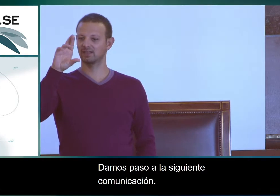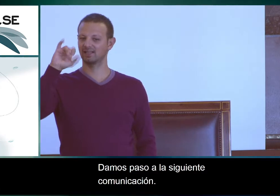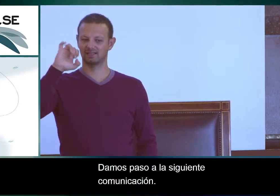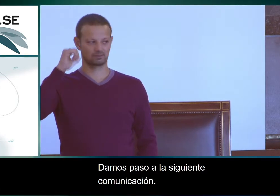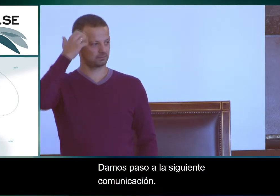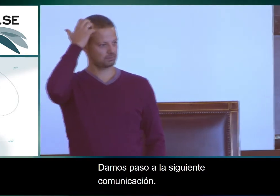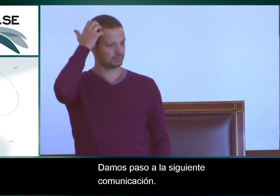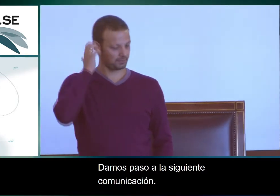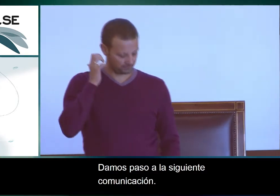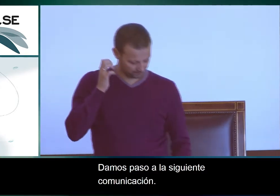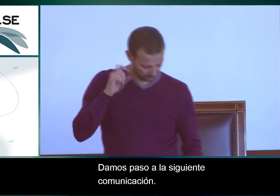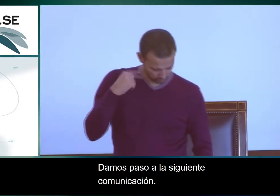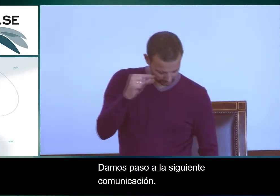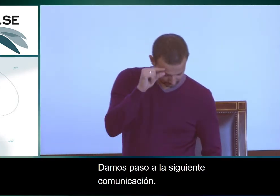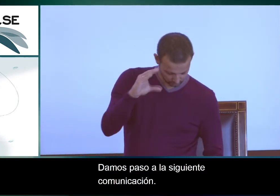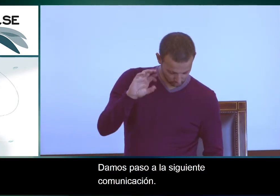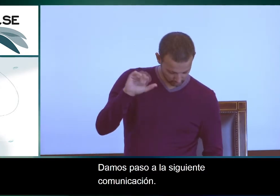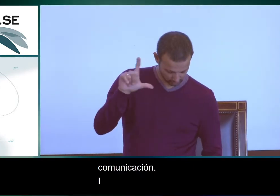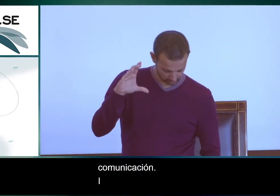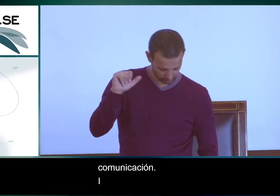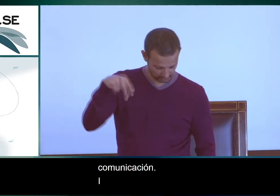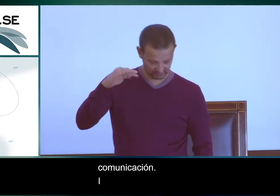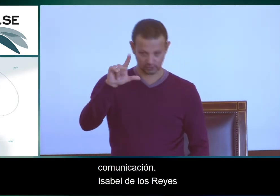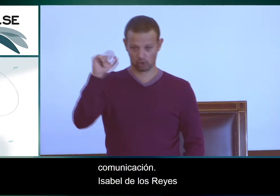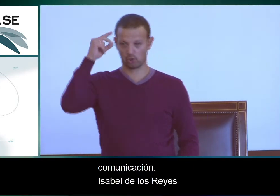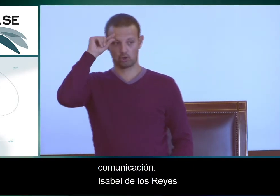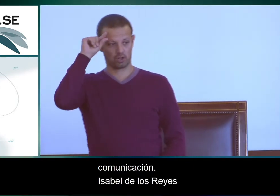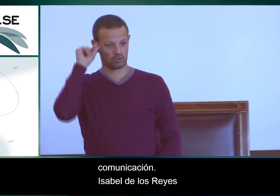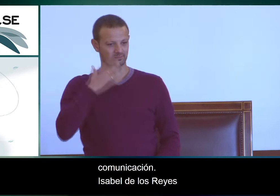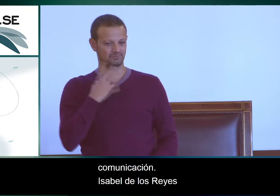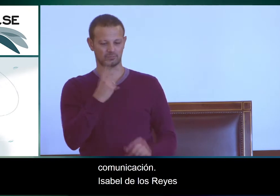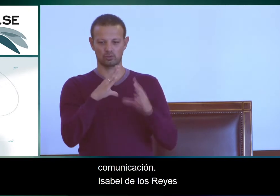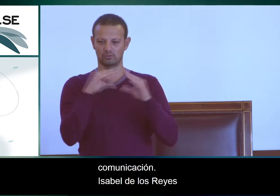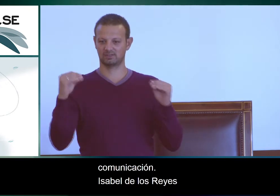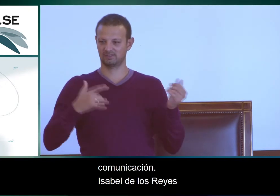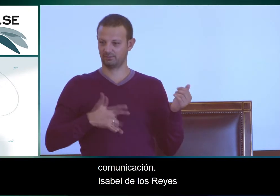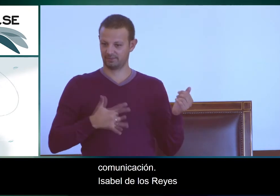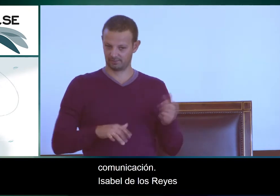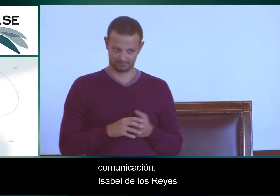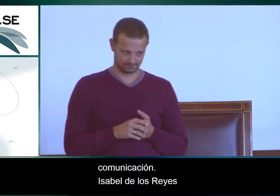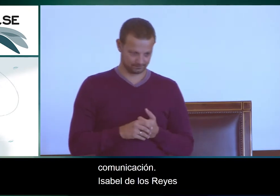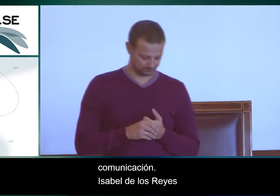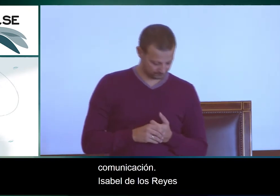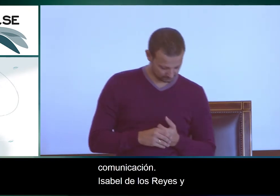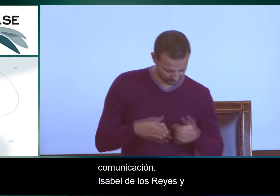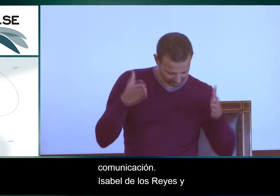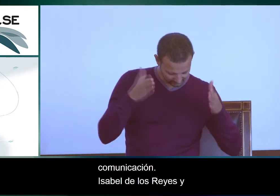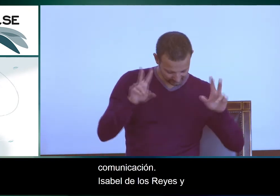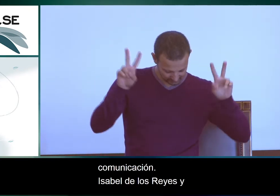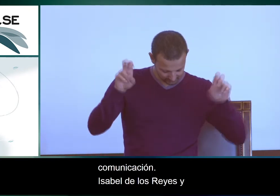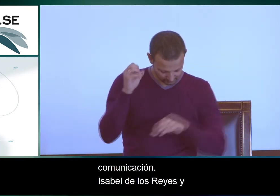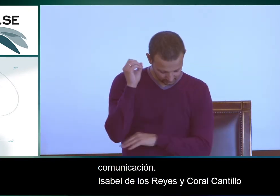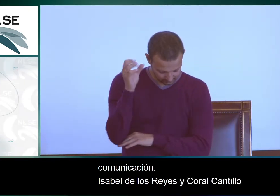Isabel de los Reyes y Coral Cantillo de la